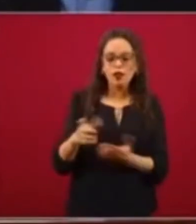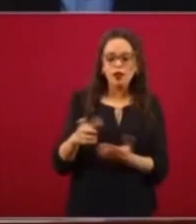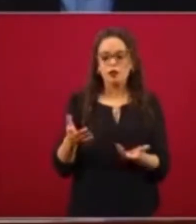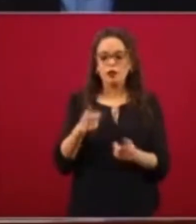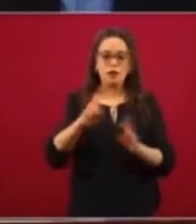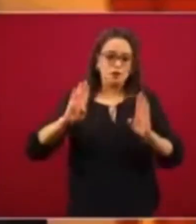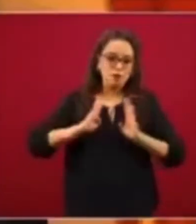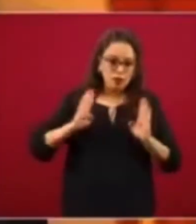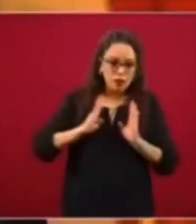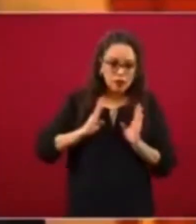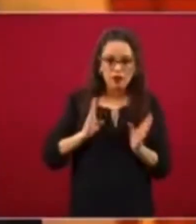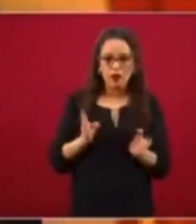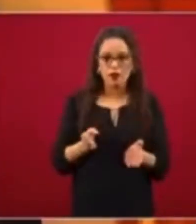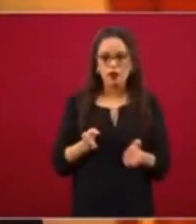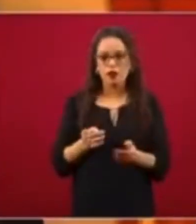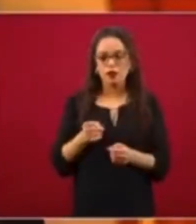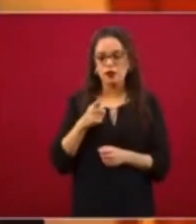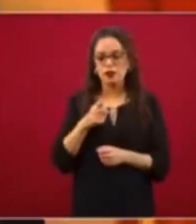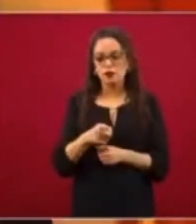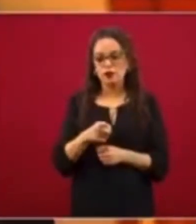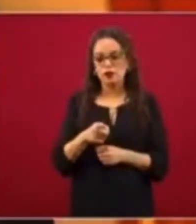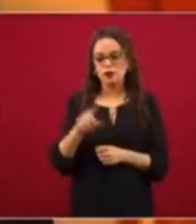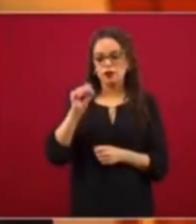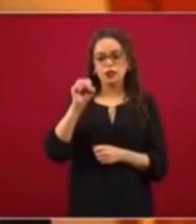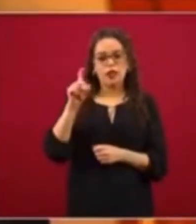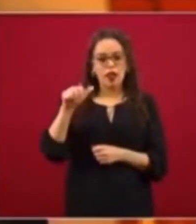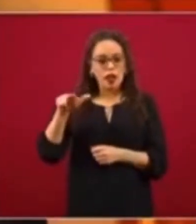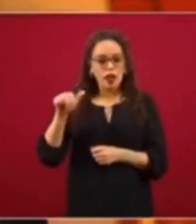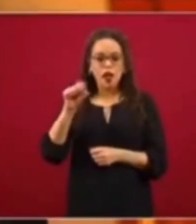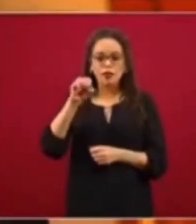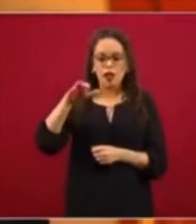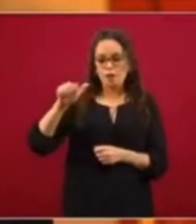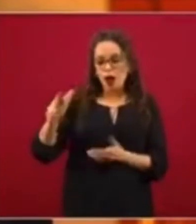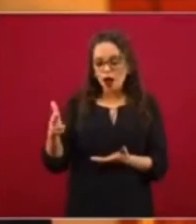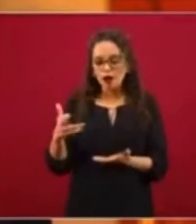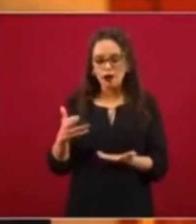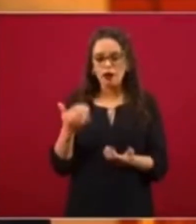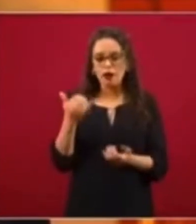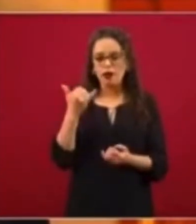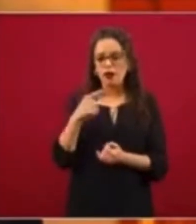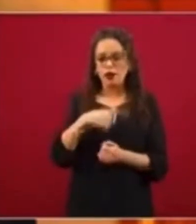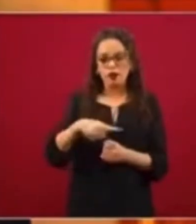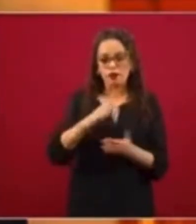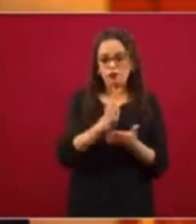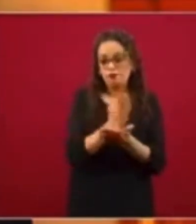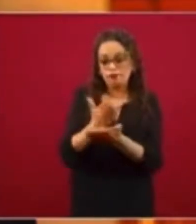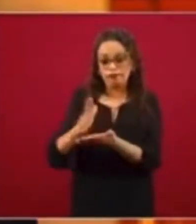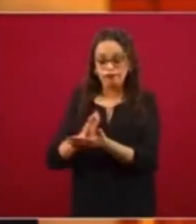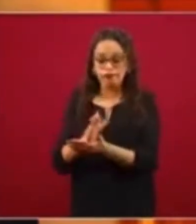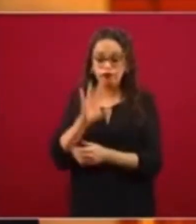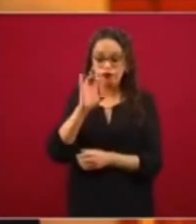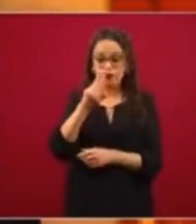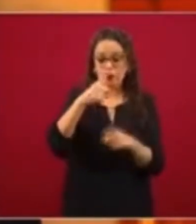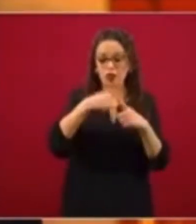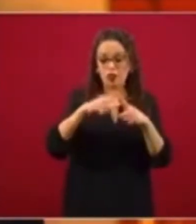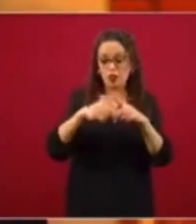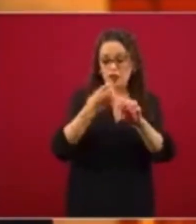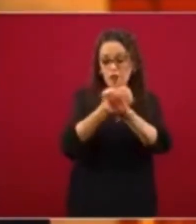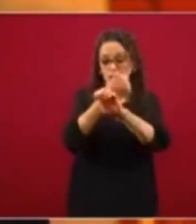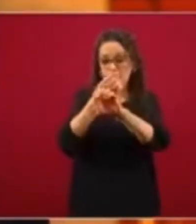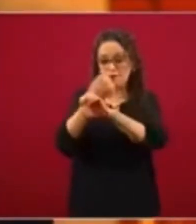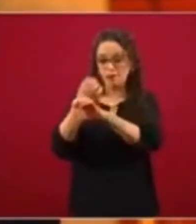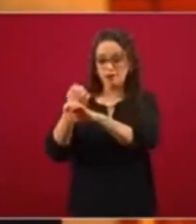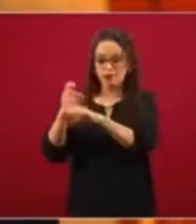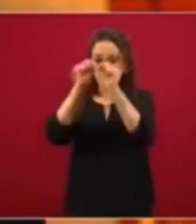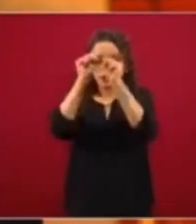militares de la Secretaría de Defensa y la Secretaría de Marina, además está fragmentado en 32 sistemas estatales de salud y